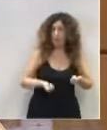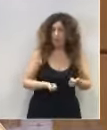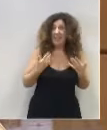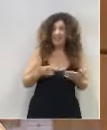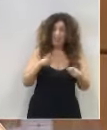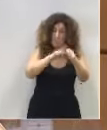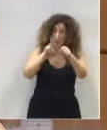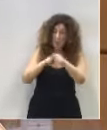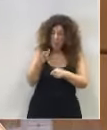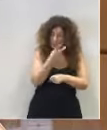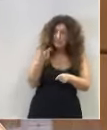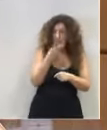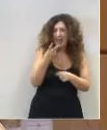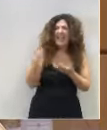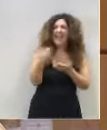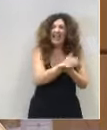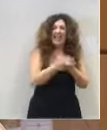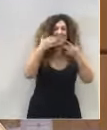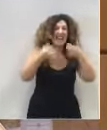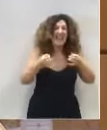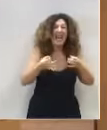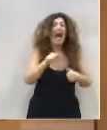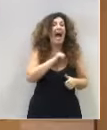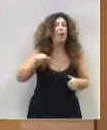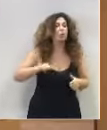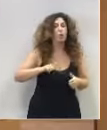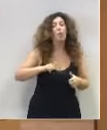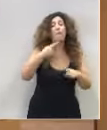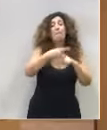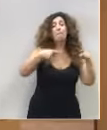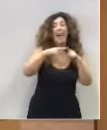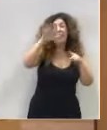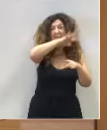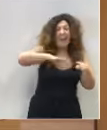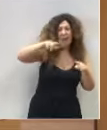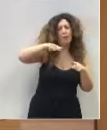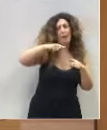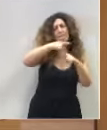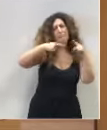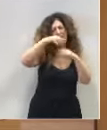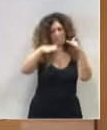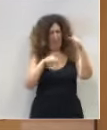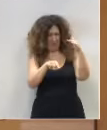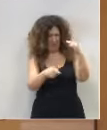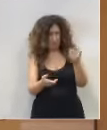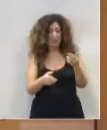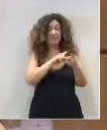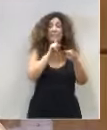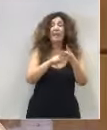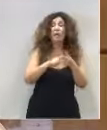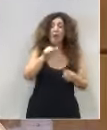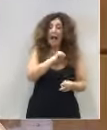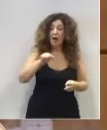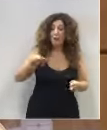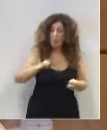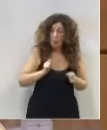desgraciadamente, pero así es, los ingresos reales de los autónomos están muy por debajo de la media nacional. Segundo, los autónomos que creen empleo se van a haber